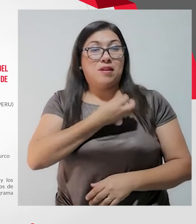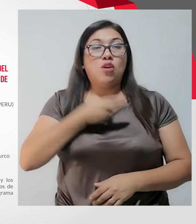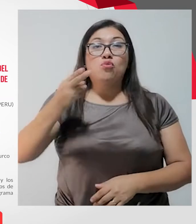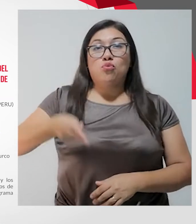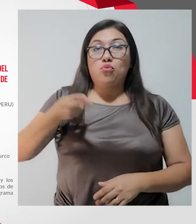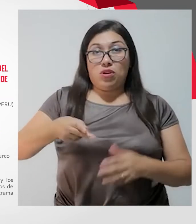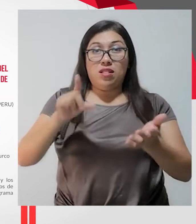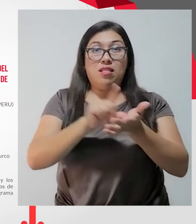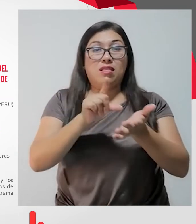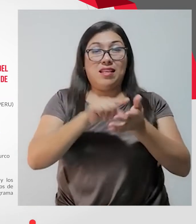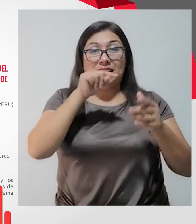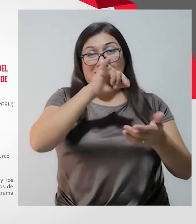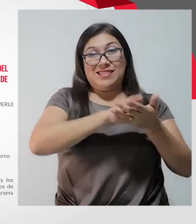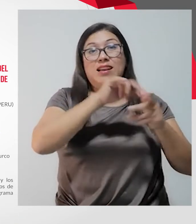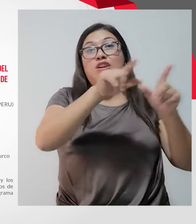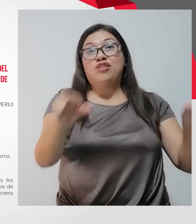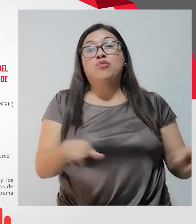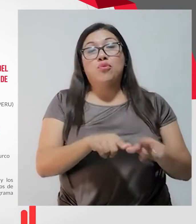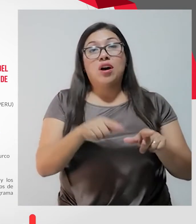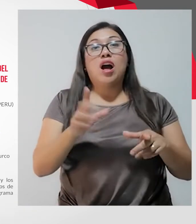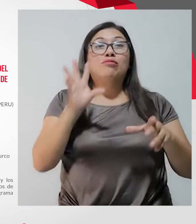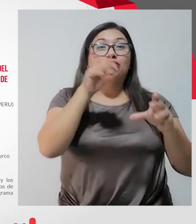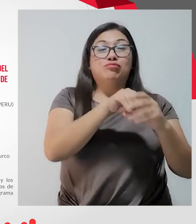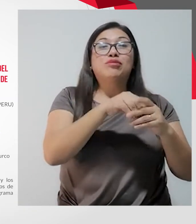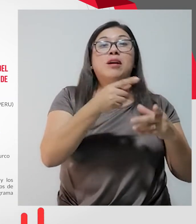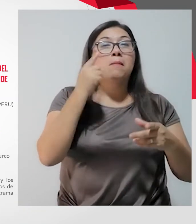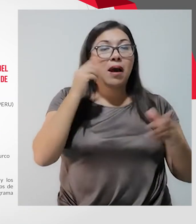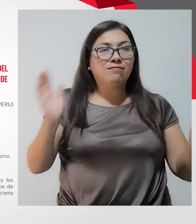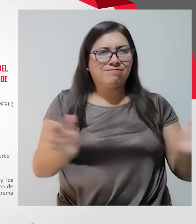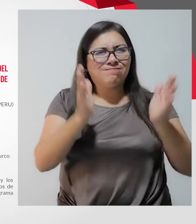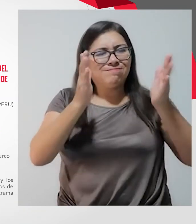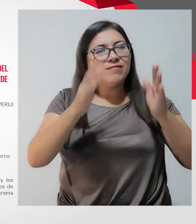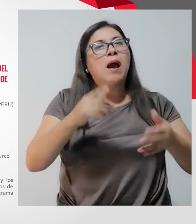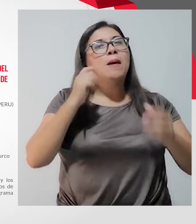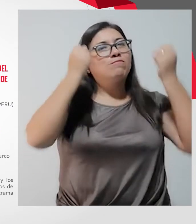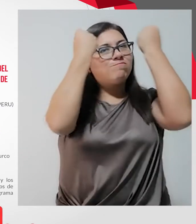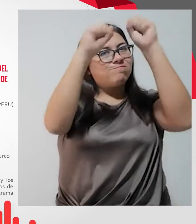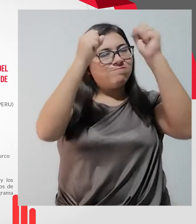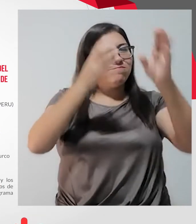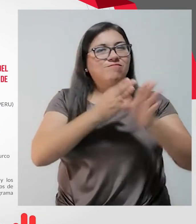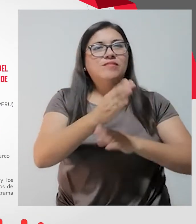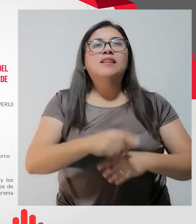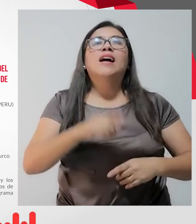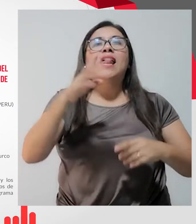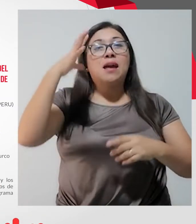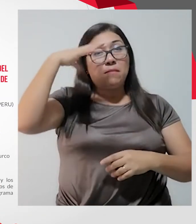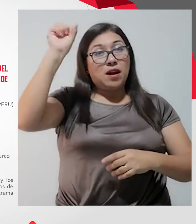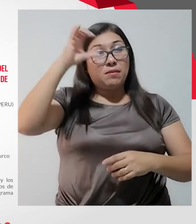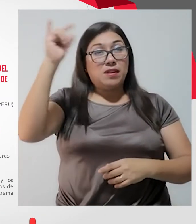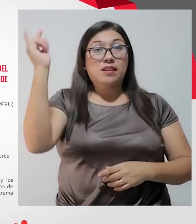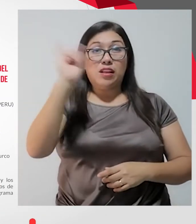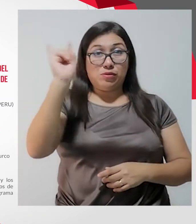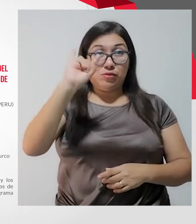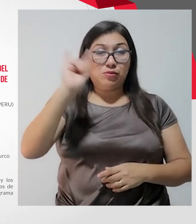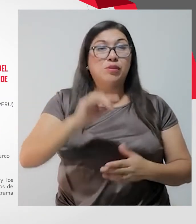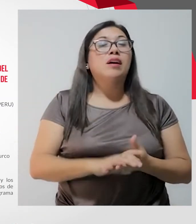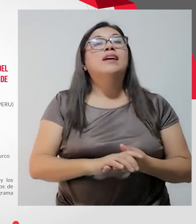Huancayo y Lima fueron sede de un encuentro promoviendo el paradeporte. La Embajada de los Estados Unidos y